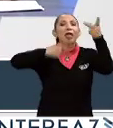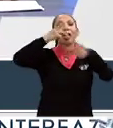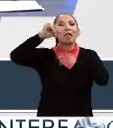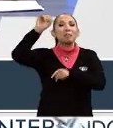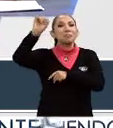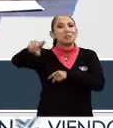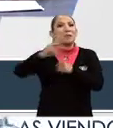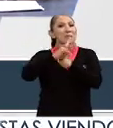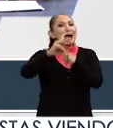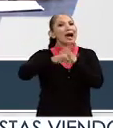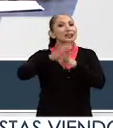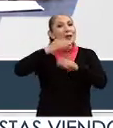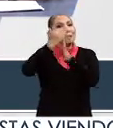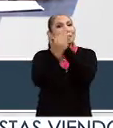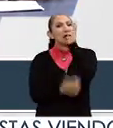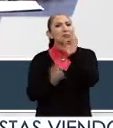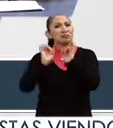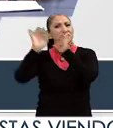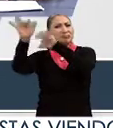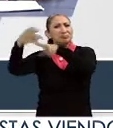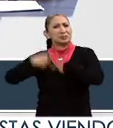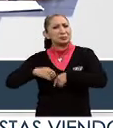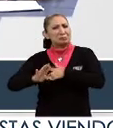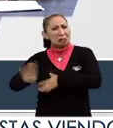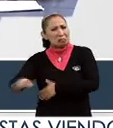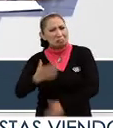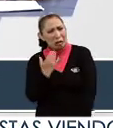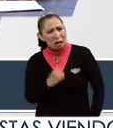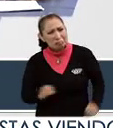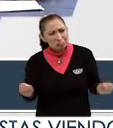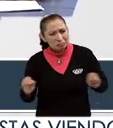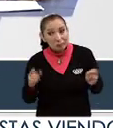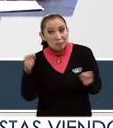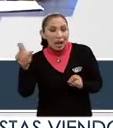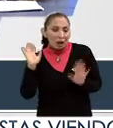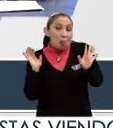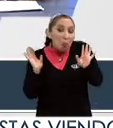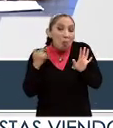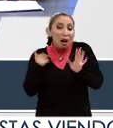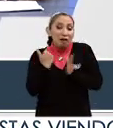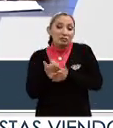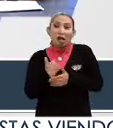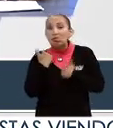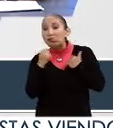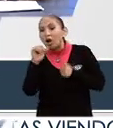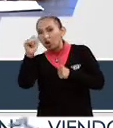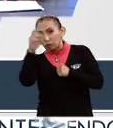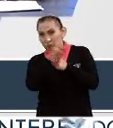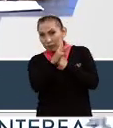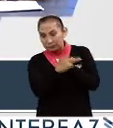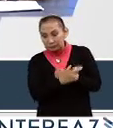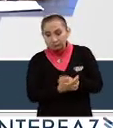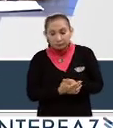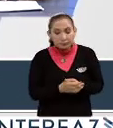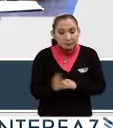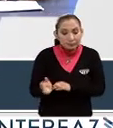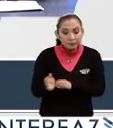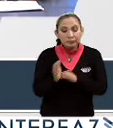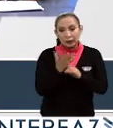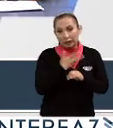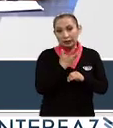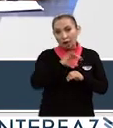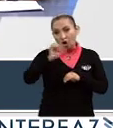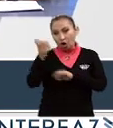justamente en los países que tienen menos migración. Claro, claro. Pero bueno, que hay un efecto en otros países. Y